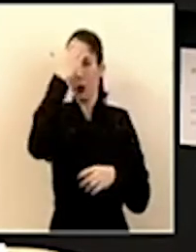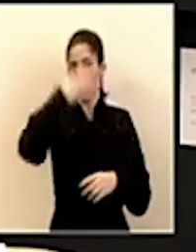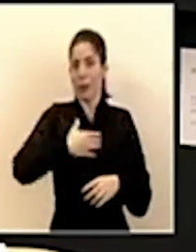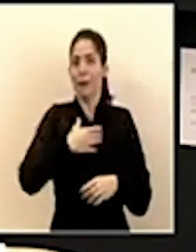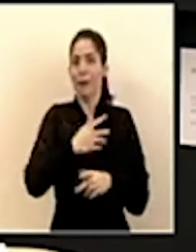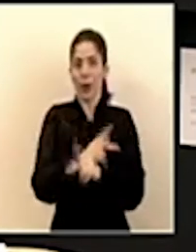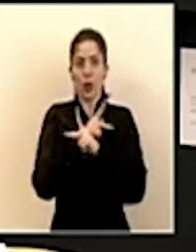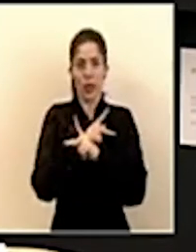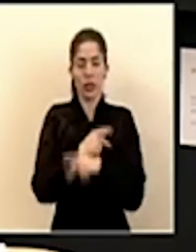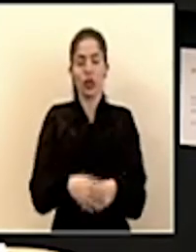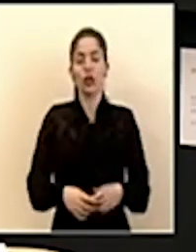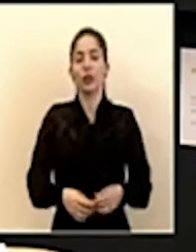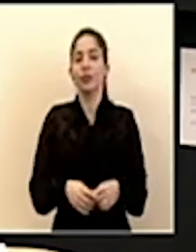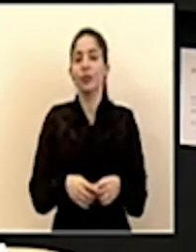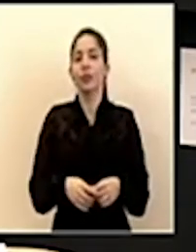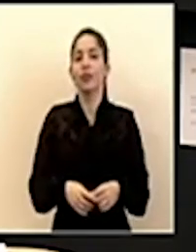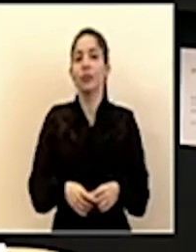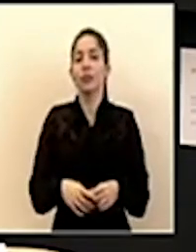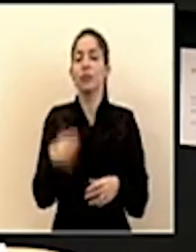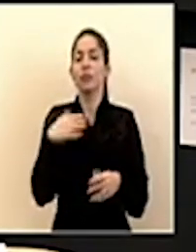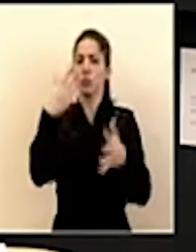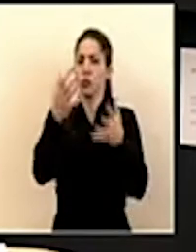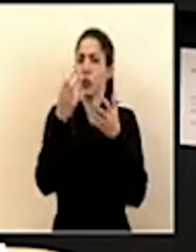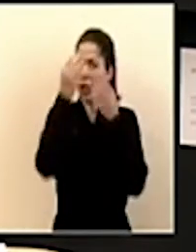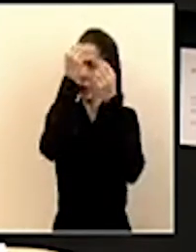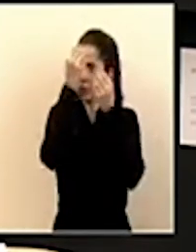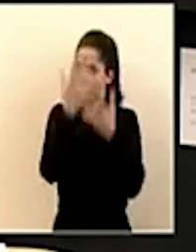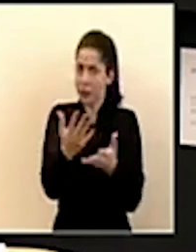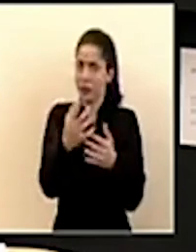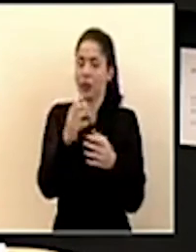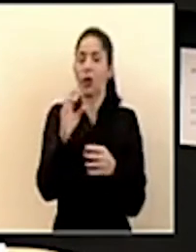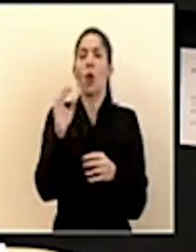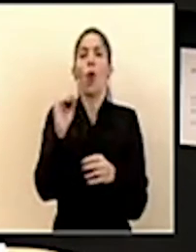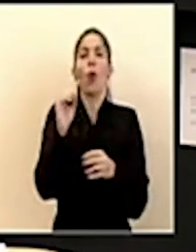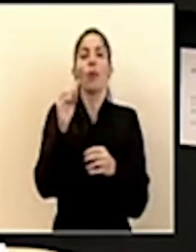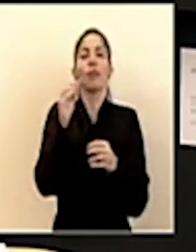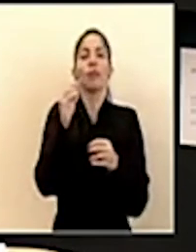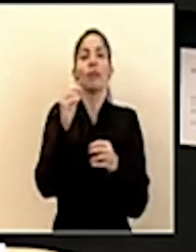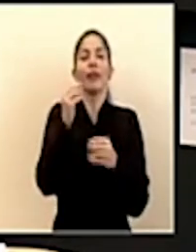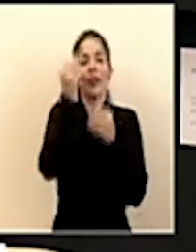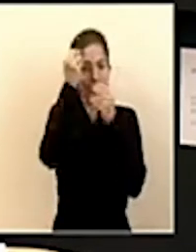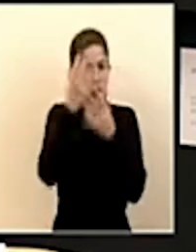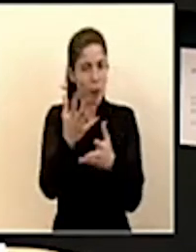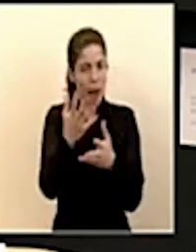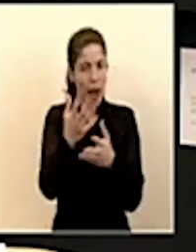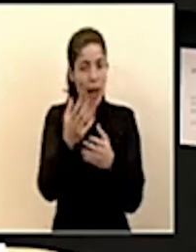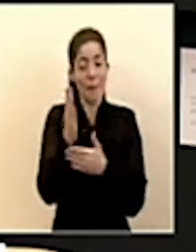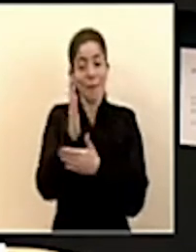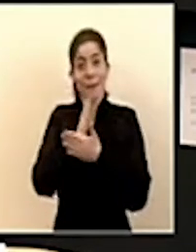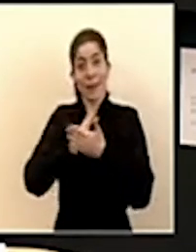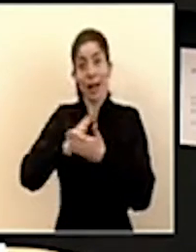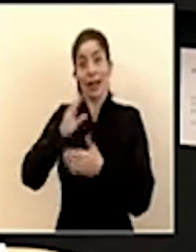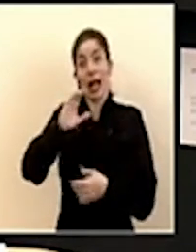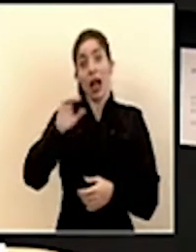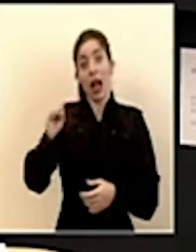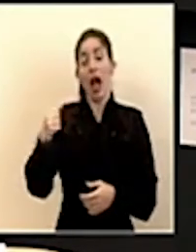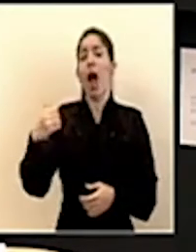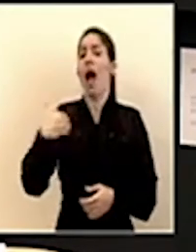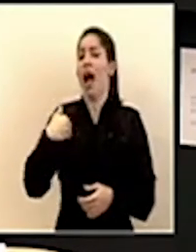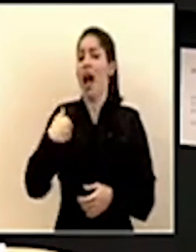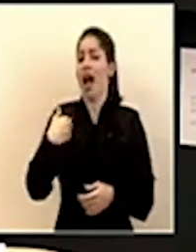quiero informarles o más bien comunicarles que desde la caja tenemos